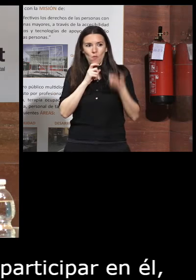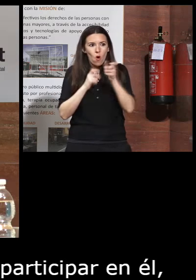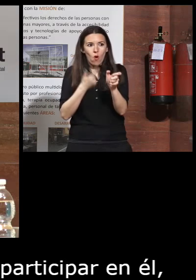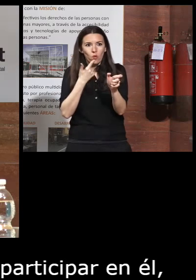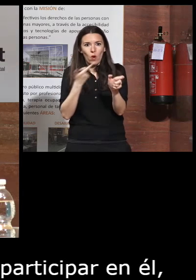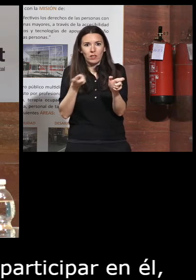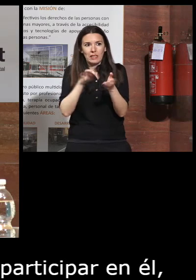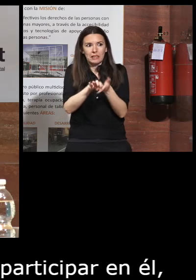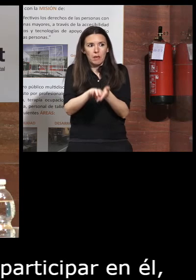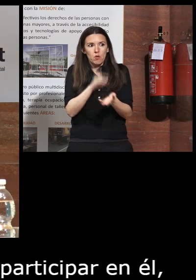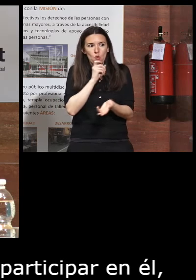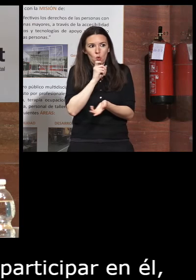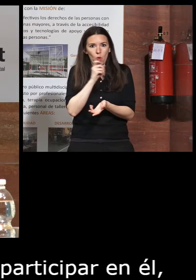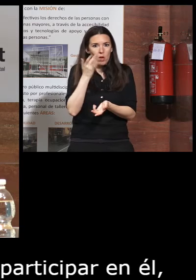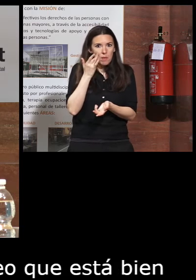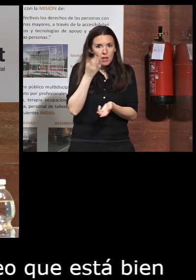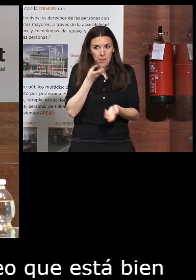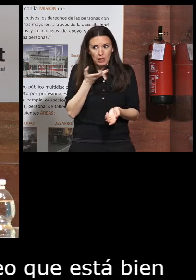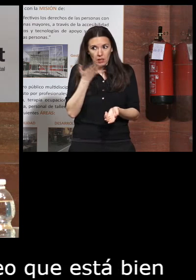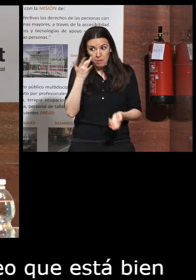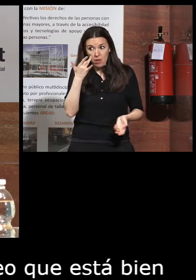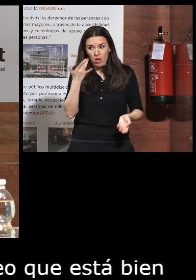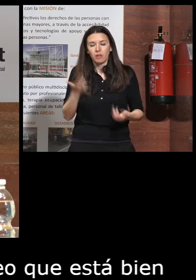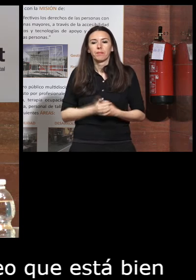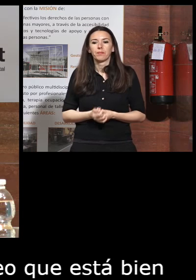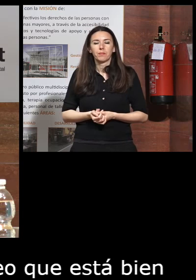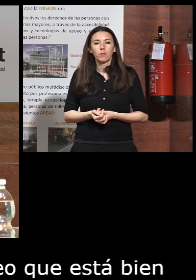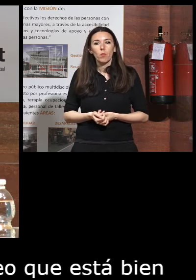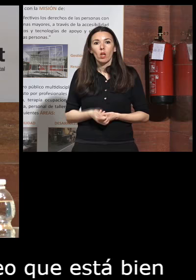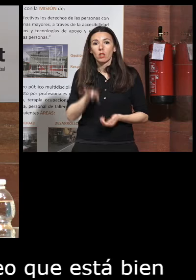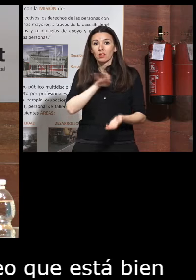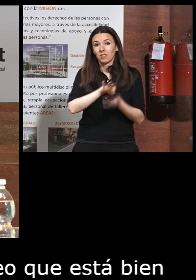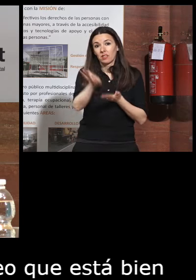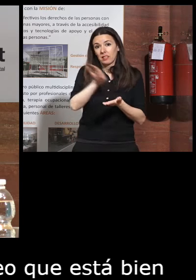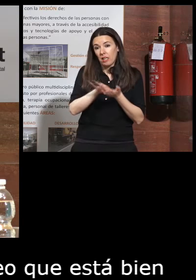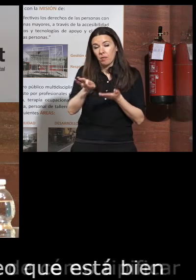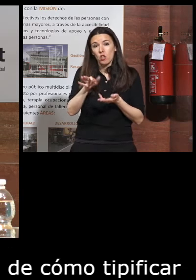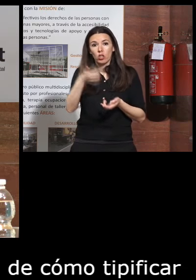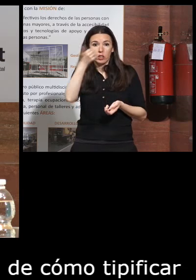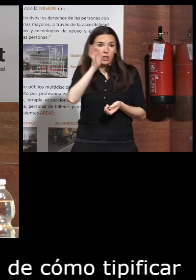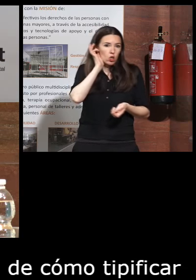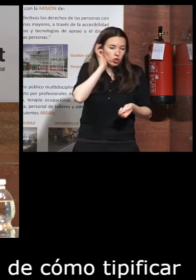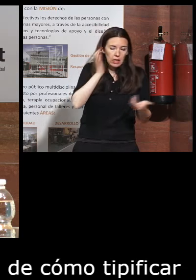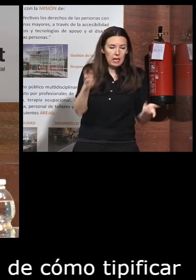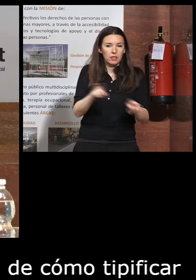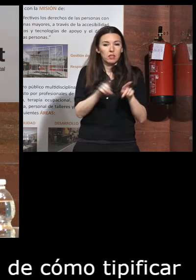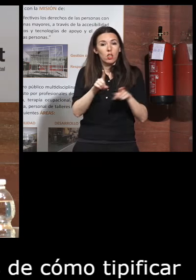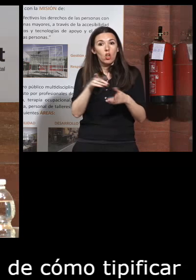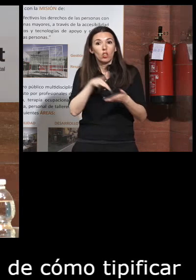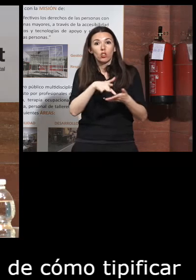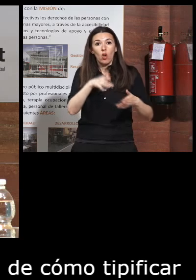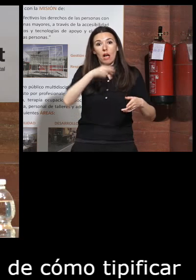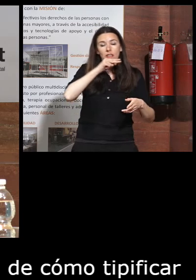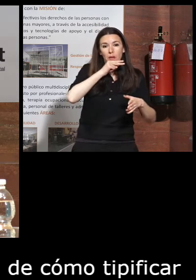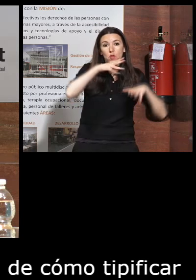a veces los servicios pues cuando el servicio de chicos o de chicas ¿no? estaba ocupado nos